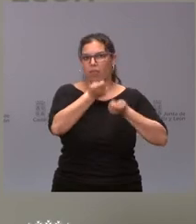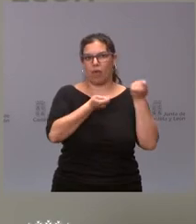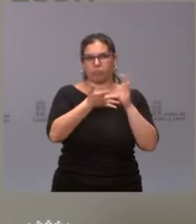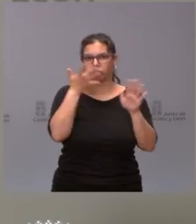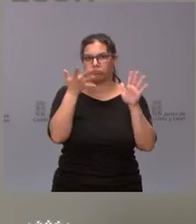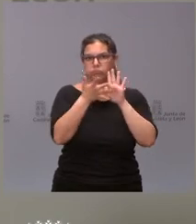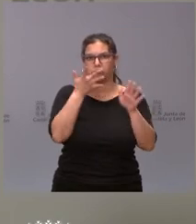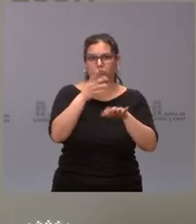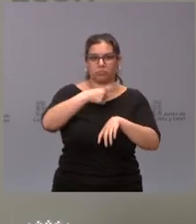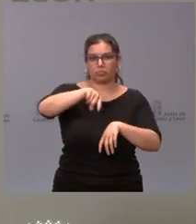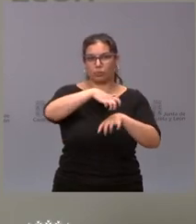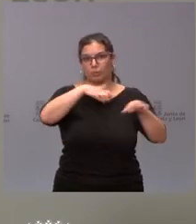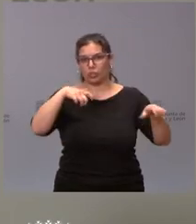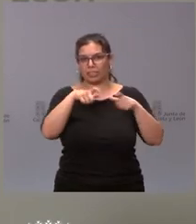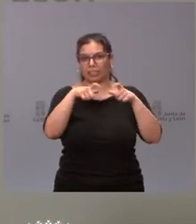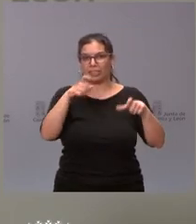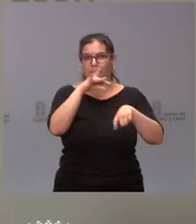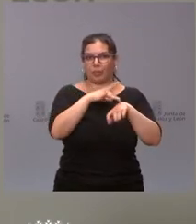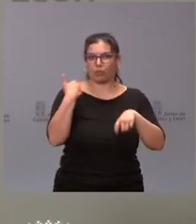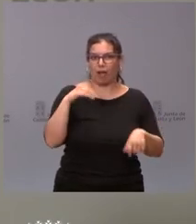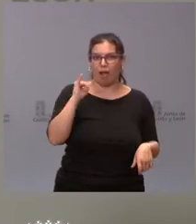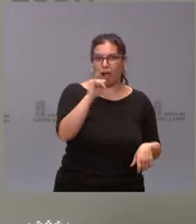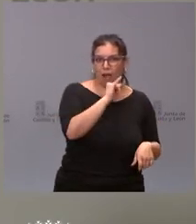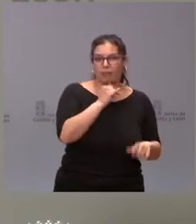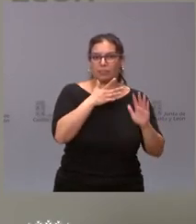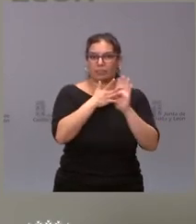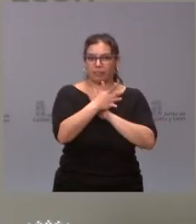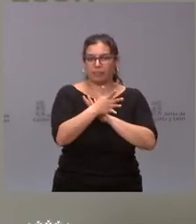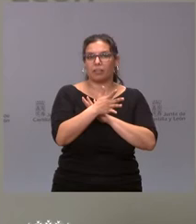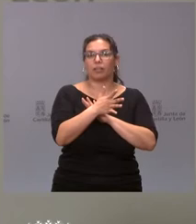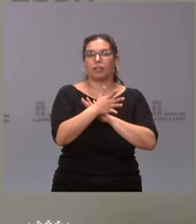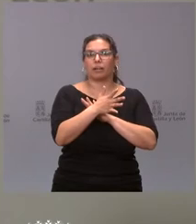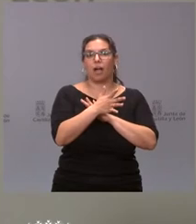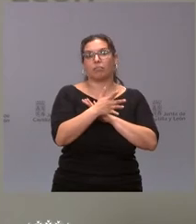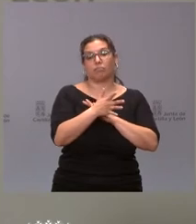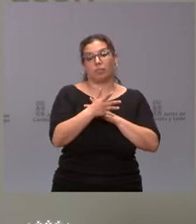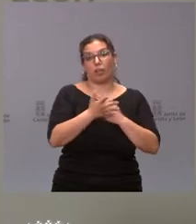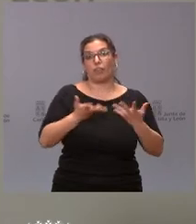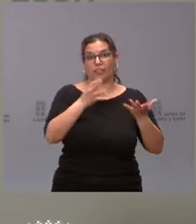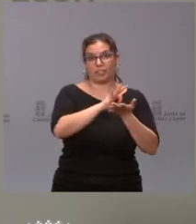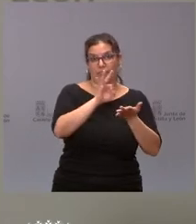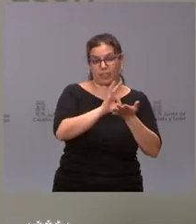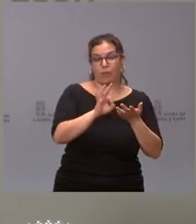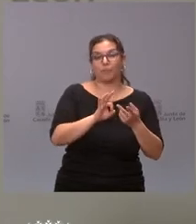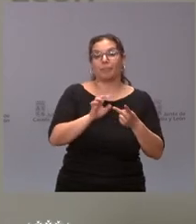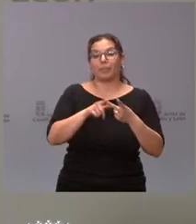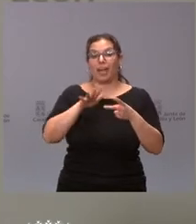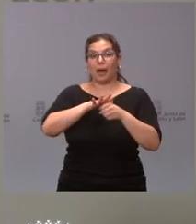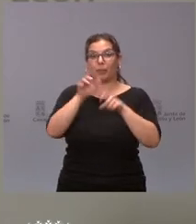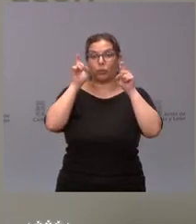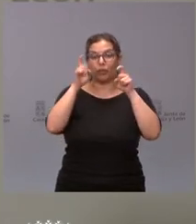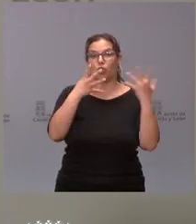parte de ellos ya tienen esta tarjeta sanitaria, con lo cual también inciden en este coste, la prestación del servicio. En educación son 913,